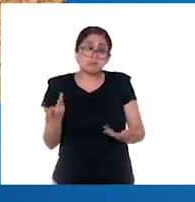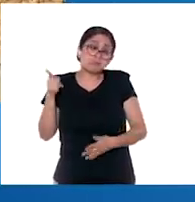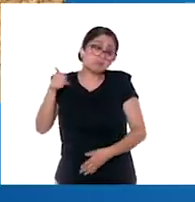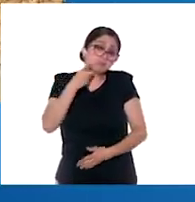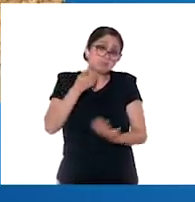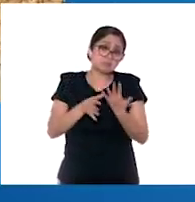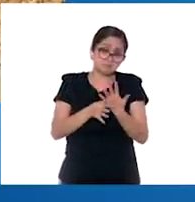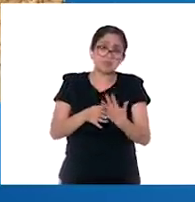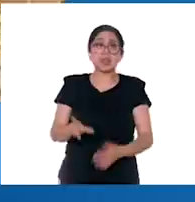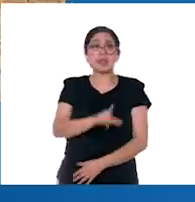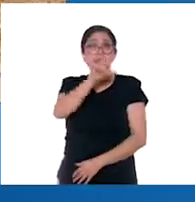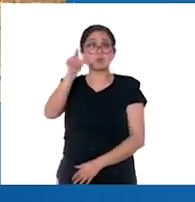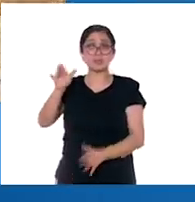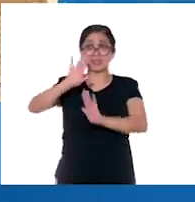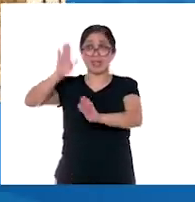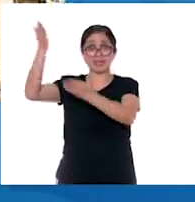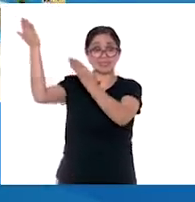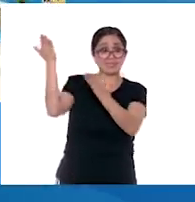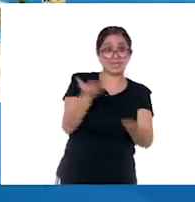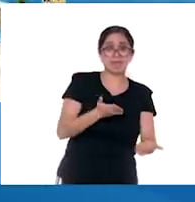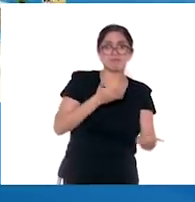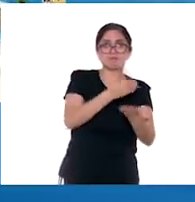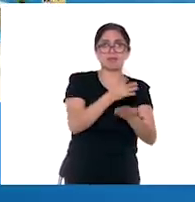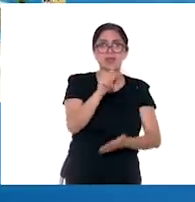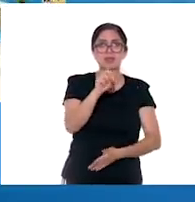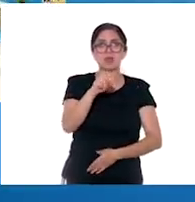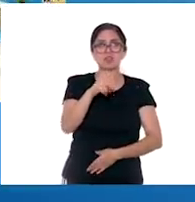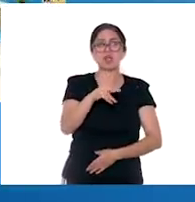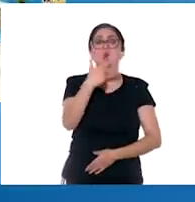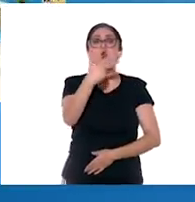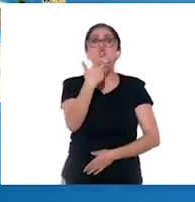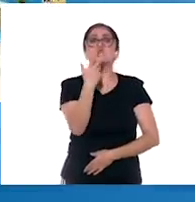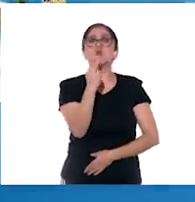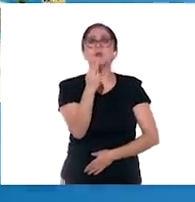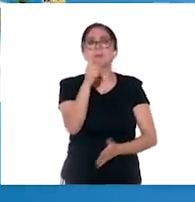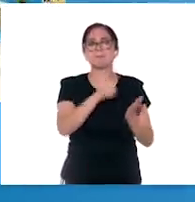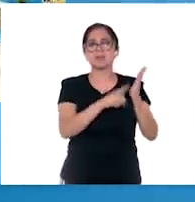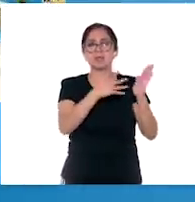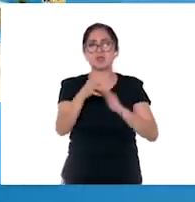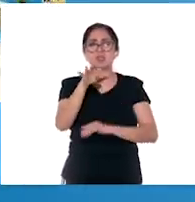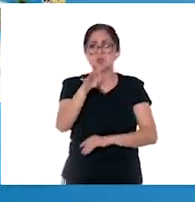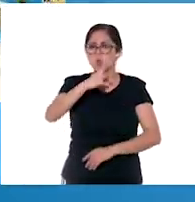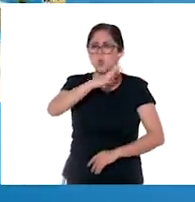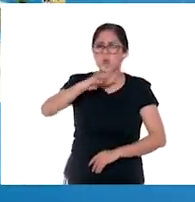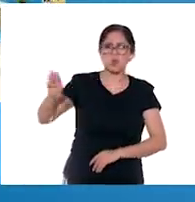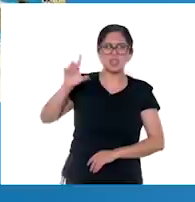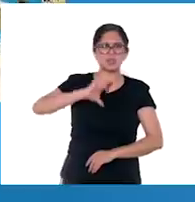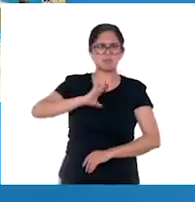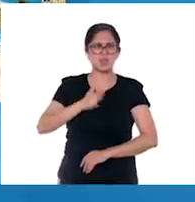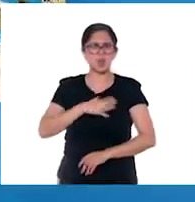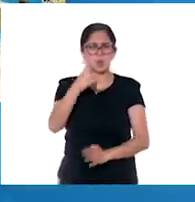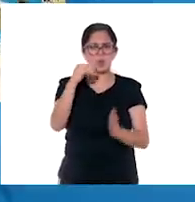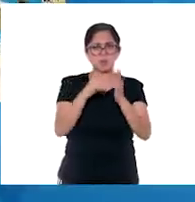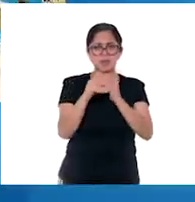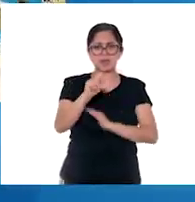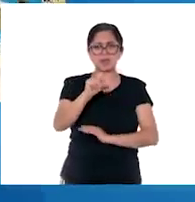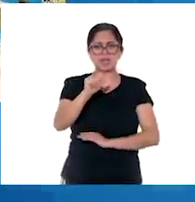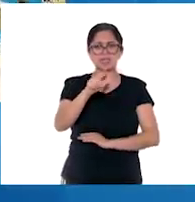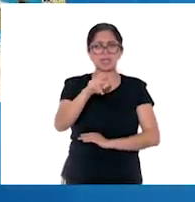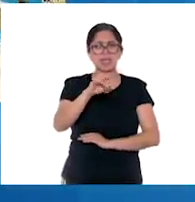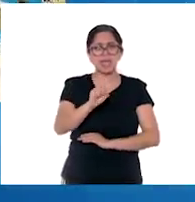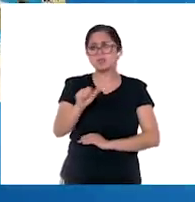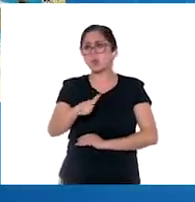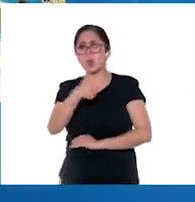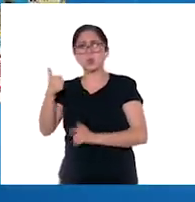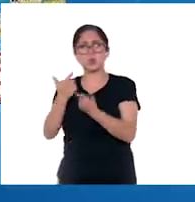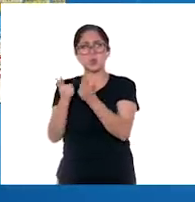La entrada a Tenochtitlán El 8 de noviembre de 1519, 400 españoles, 4.000 tlaxcaltecas y algunos